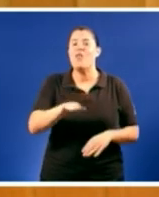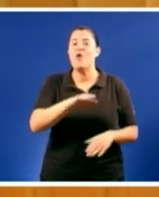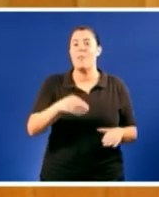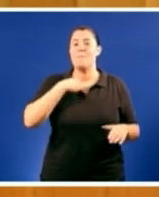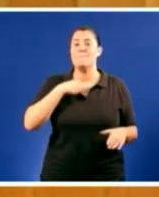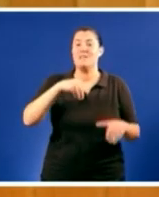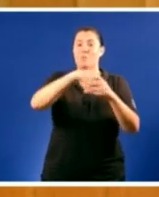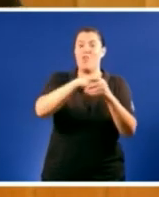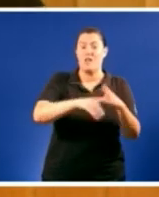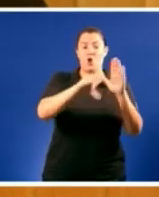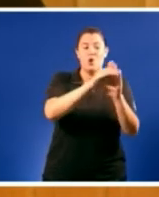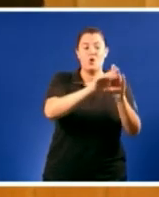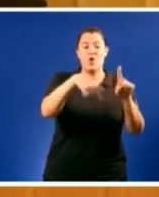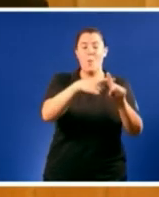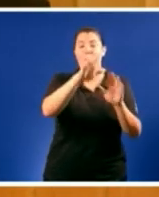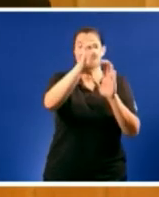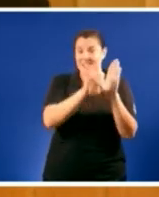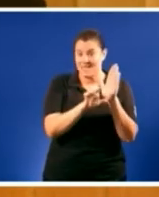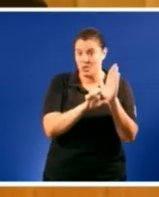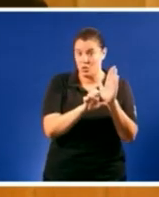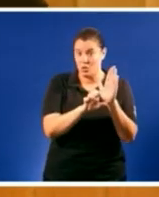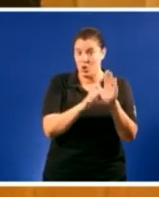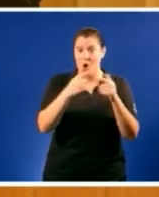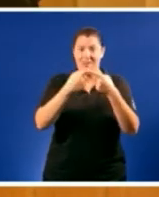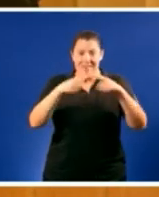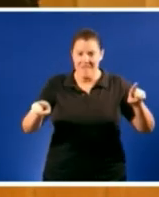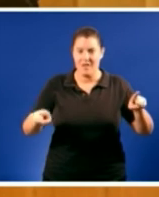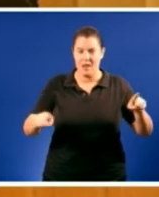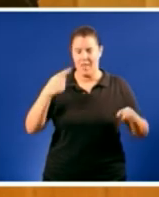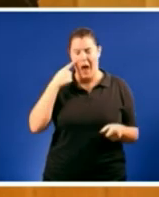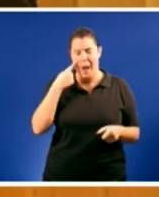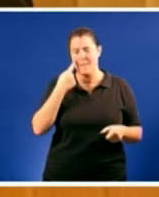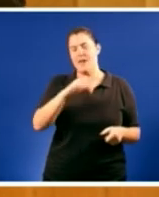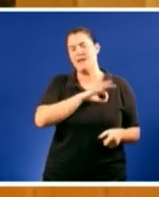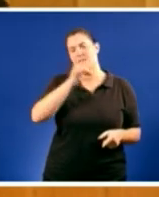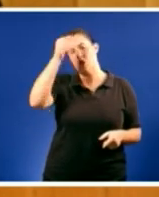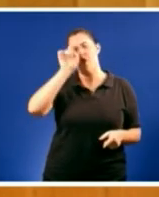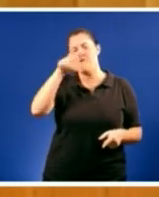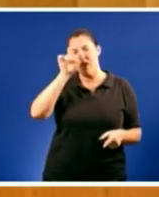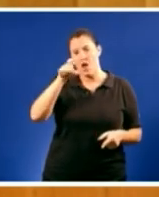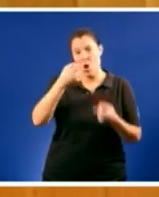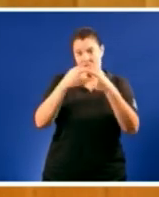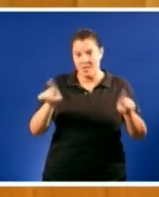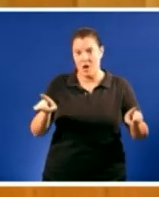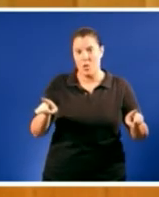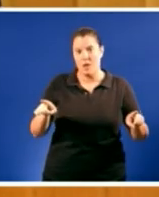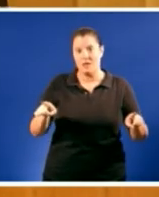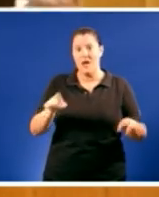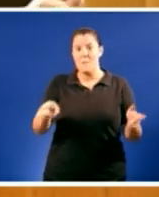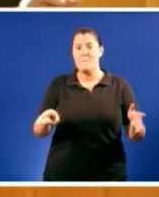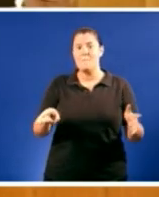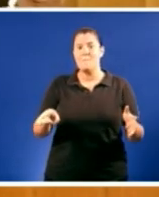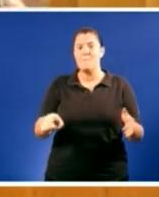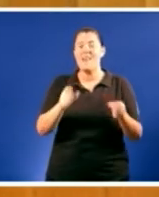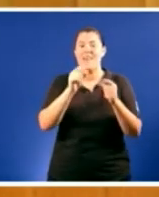estatuto cando asimetría a ver se se entera señor Fijo favorece a Galiza porque non